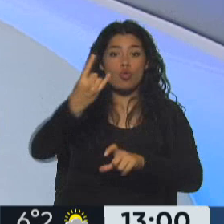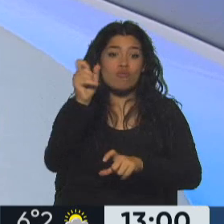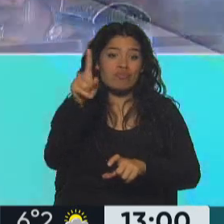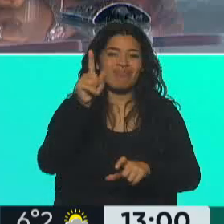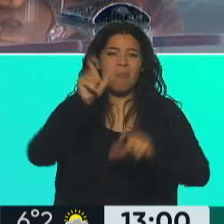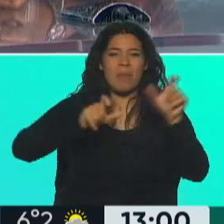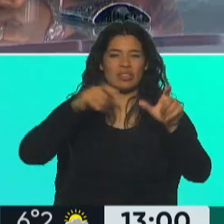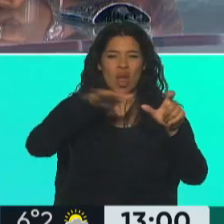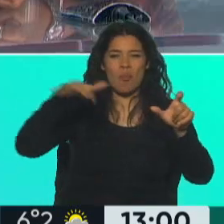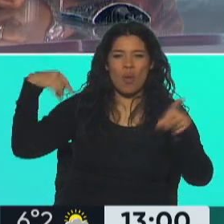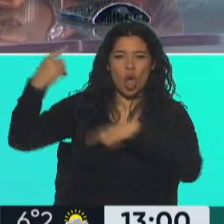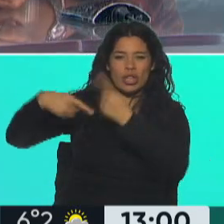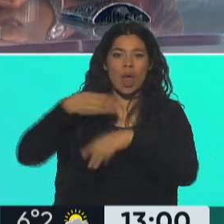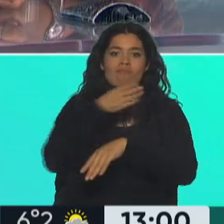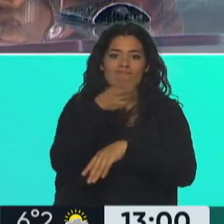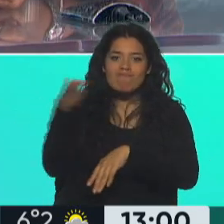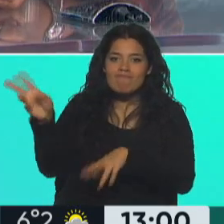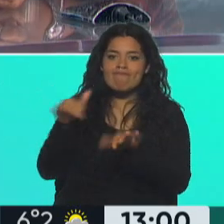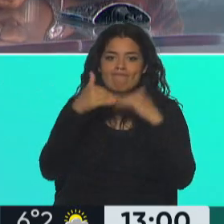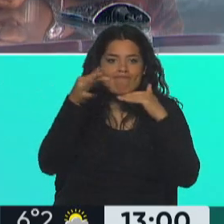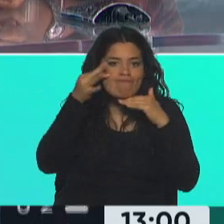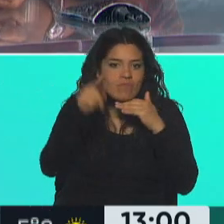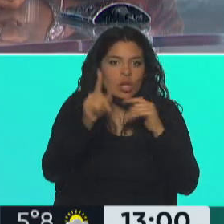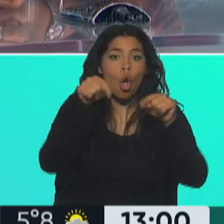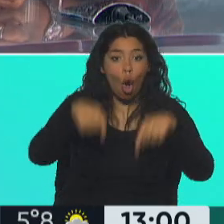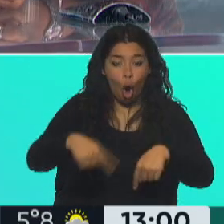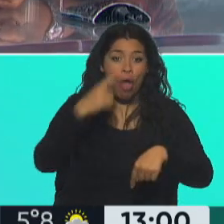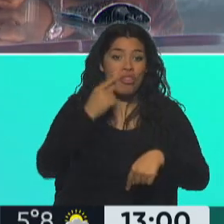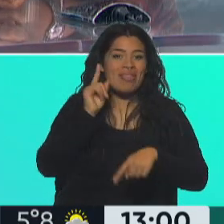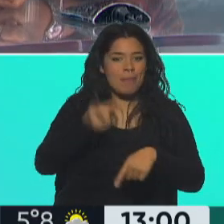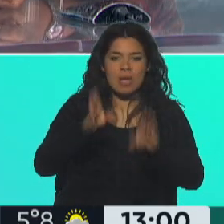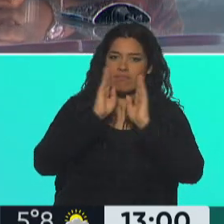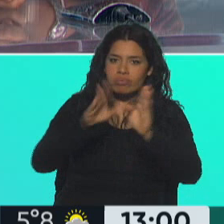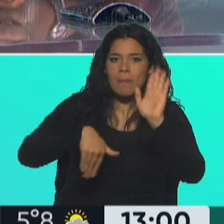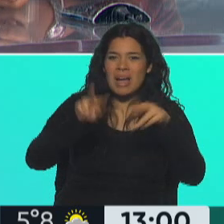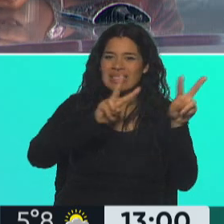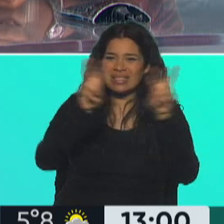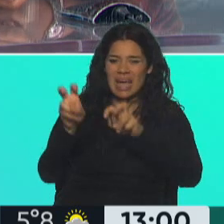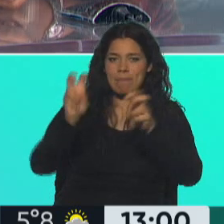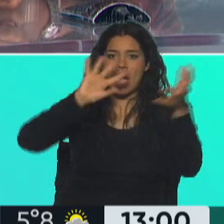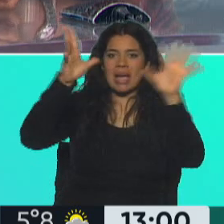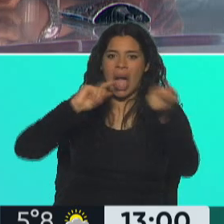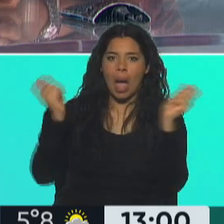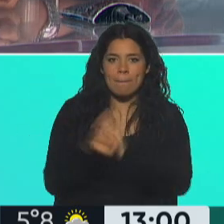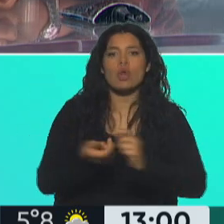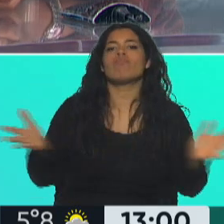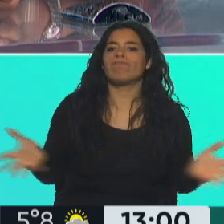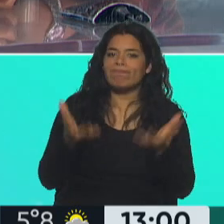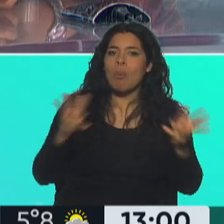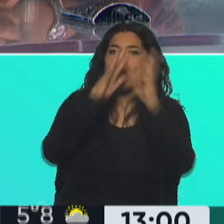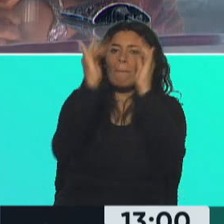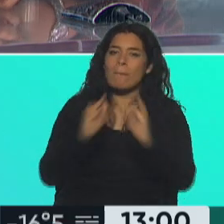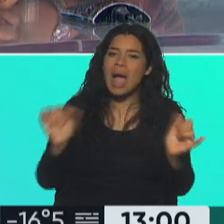año, de las conferencias hoy en día sobre cambio climático, tratando de hacer incidencia para promover la paz en el mundo y